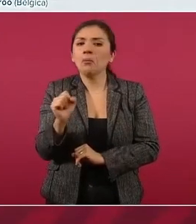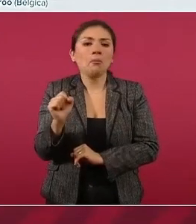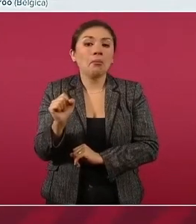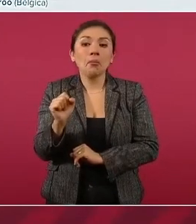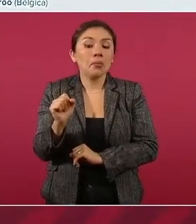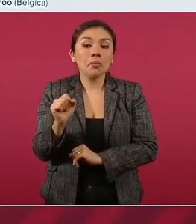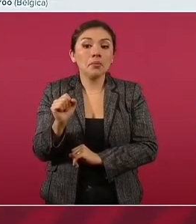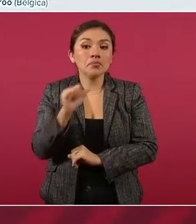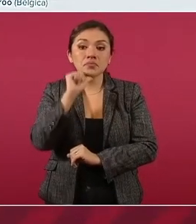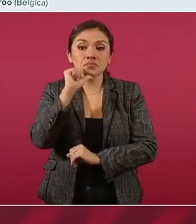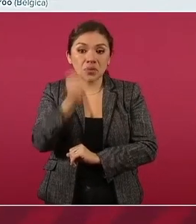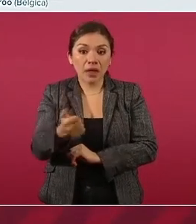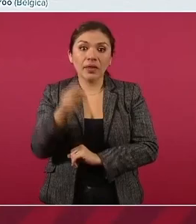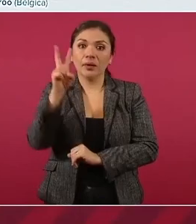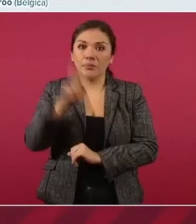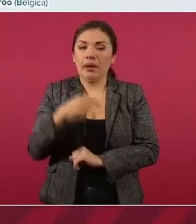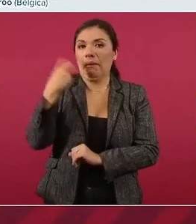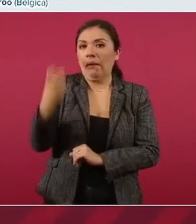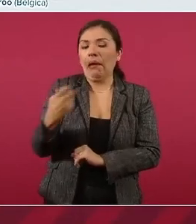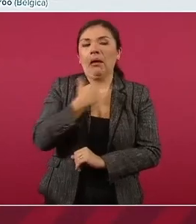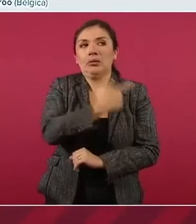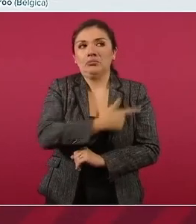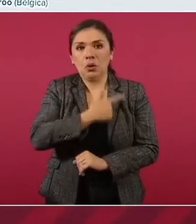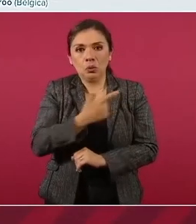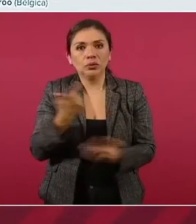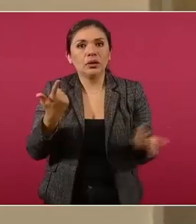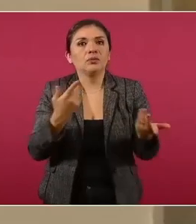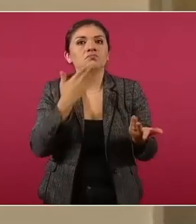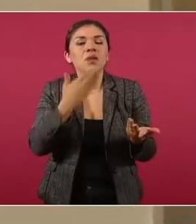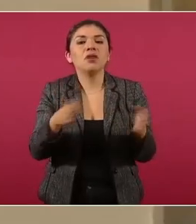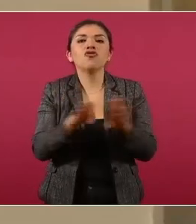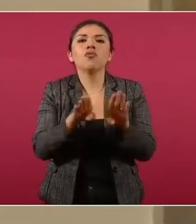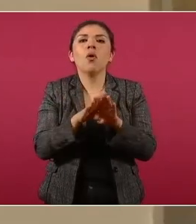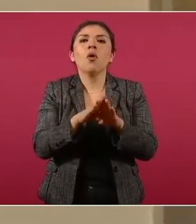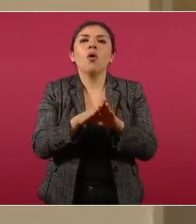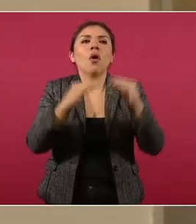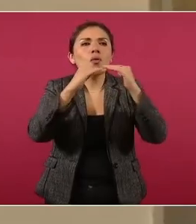y celebro que hay equilibrios